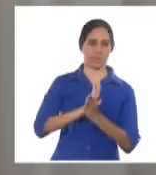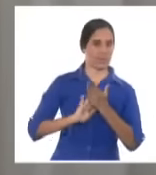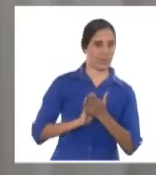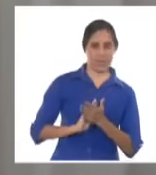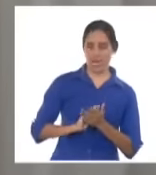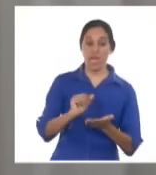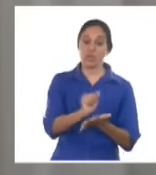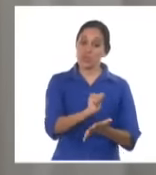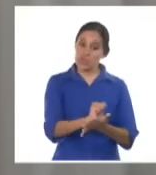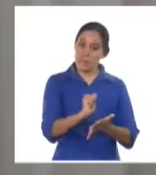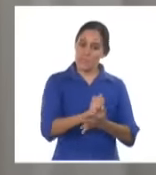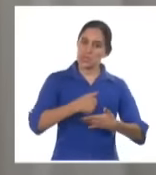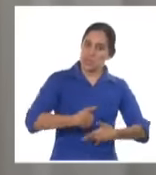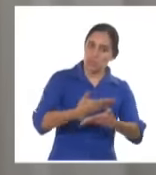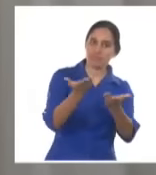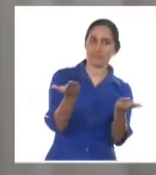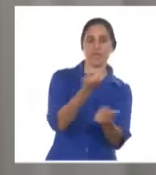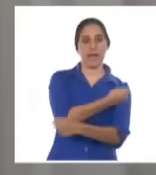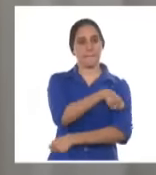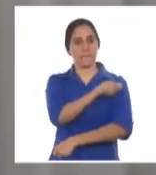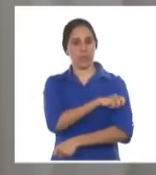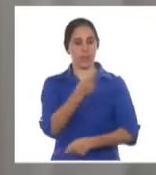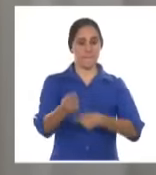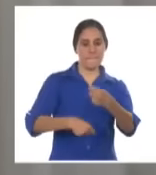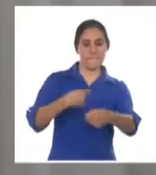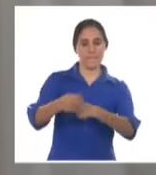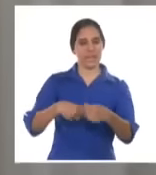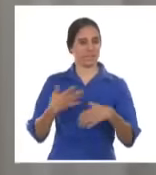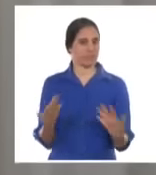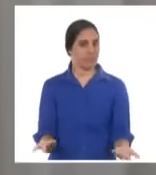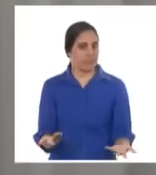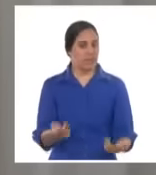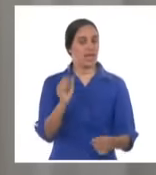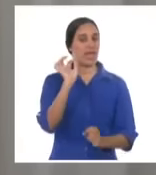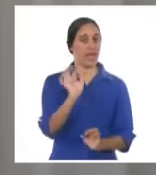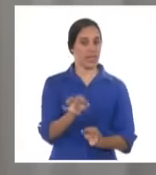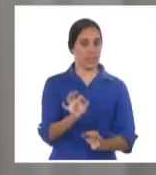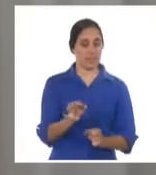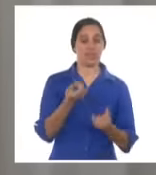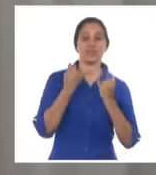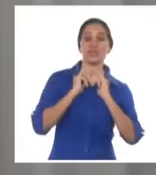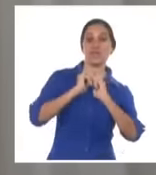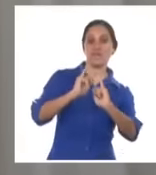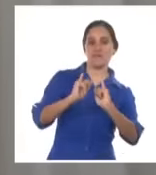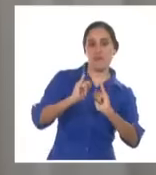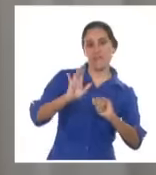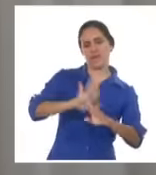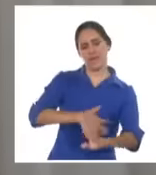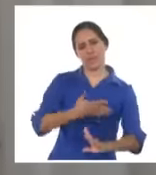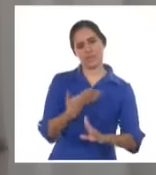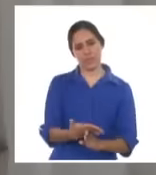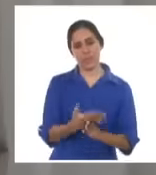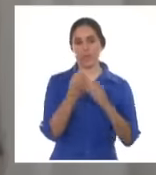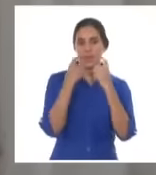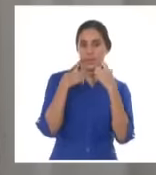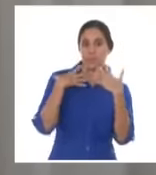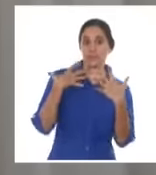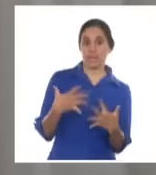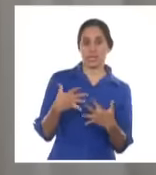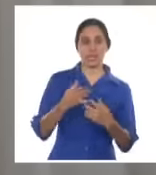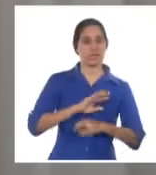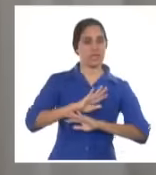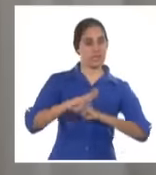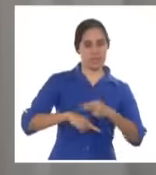brindamos de venta de combustibles a nuestra población. Se informará oportunamente cuando las condiciones estén